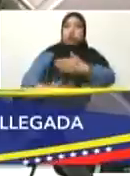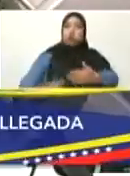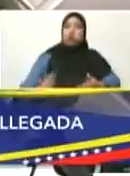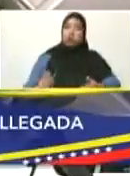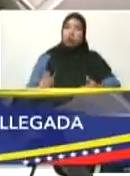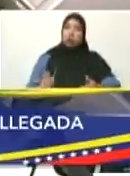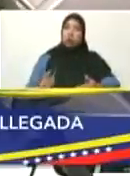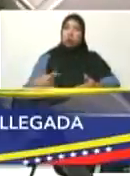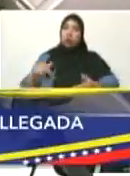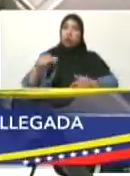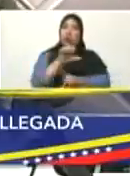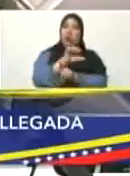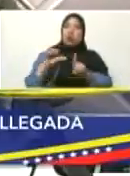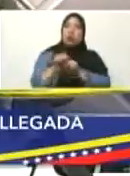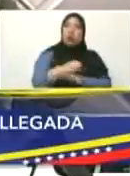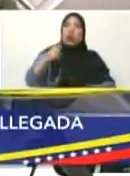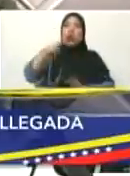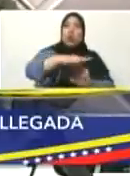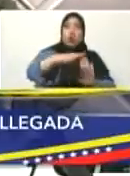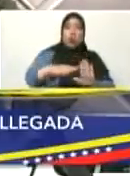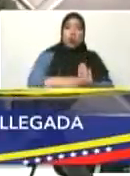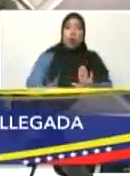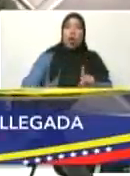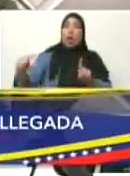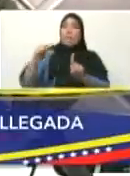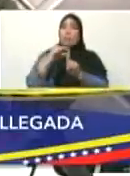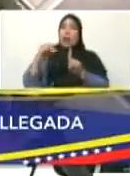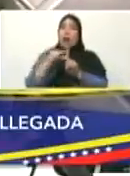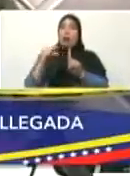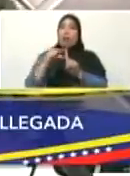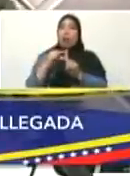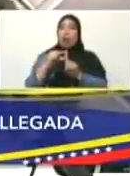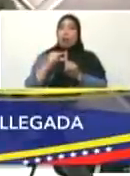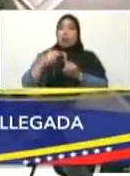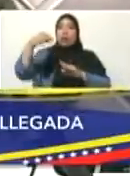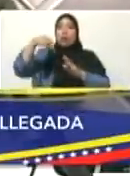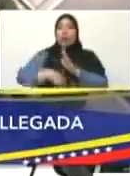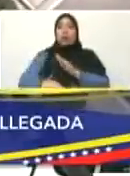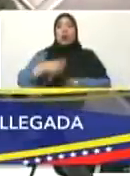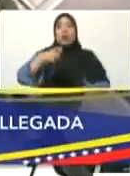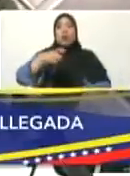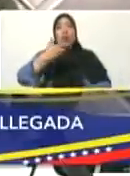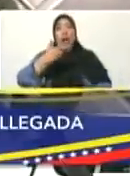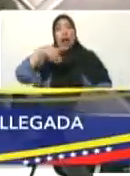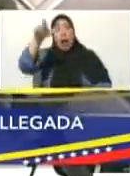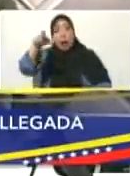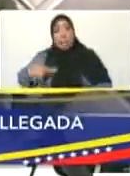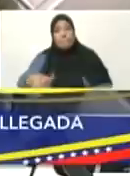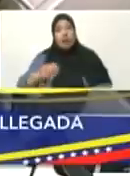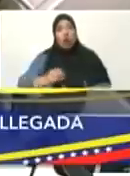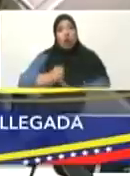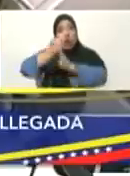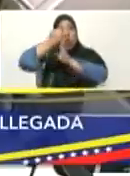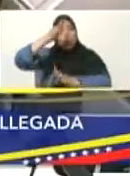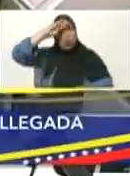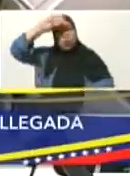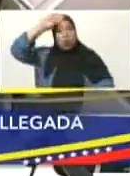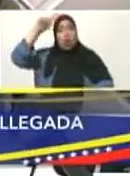Y se van cumpliendo las palabras proféticas de Fidel Castro Ruz en 1992.